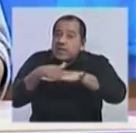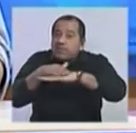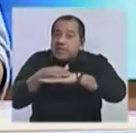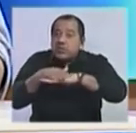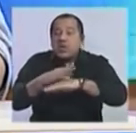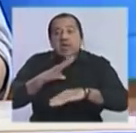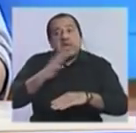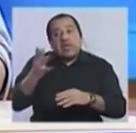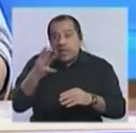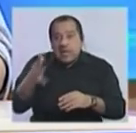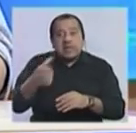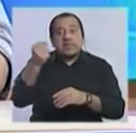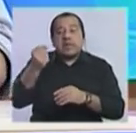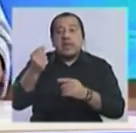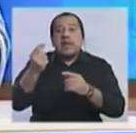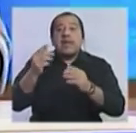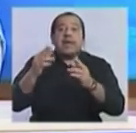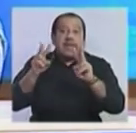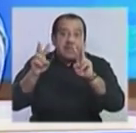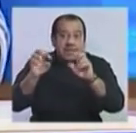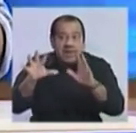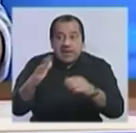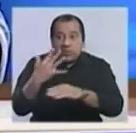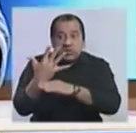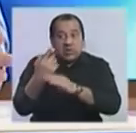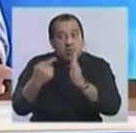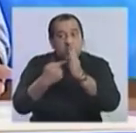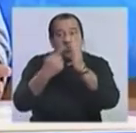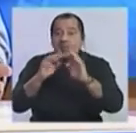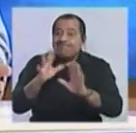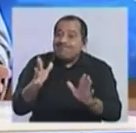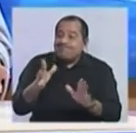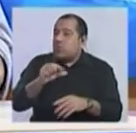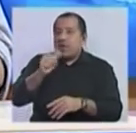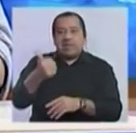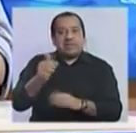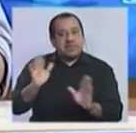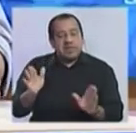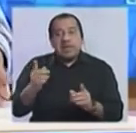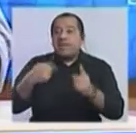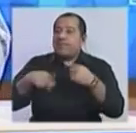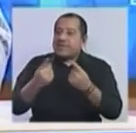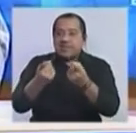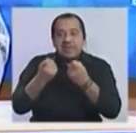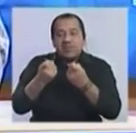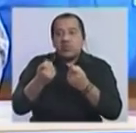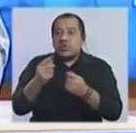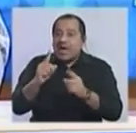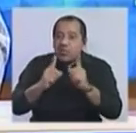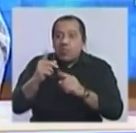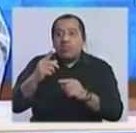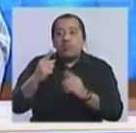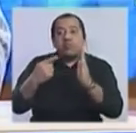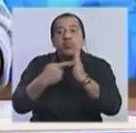recuperar. El tema es que con cinco puntos no garantizamos el triunfo. Necesitamos ganar algún punto más.